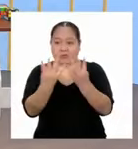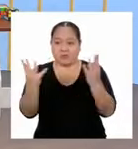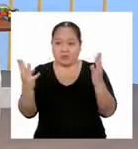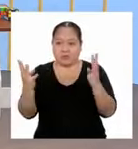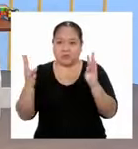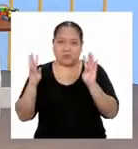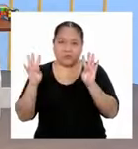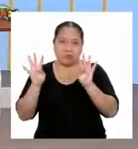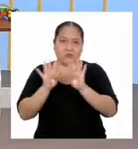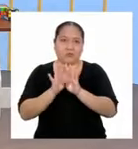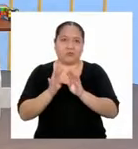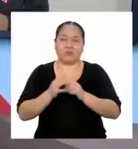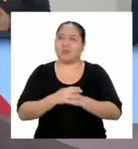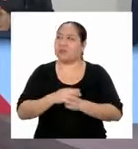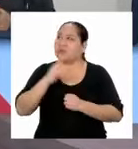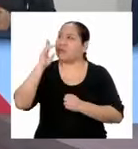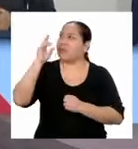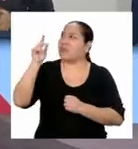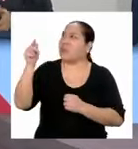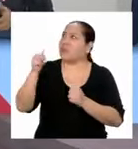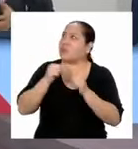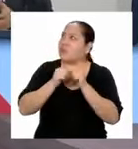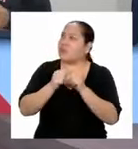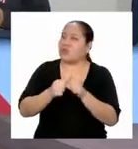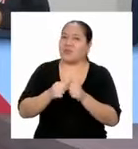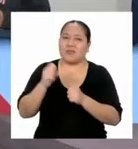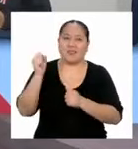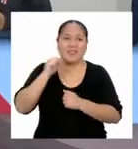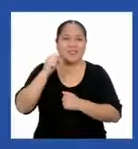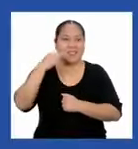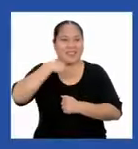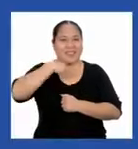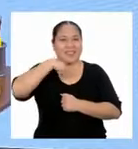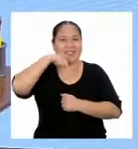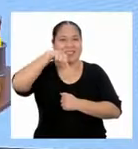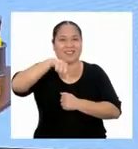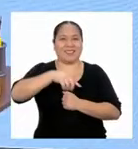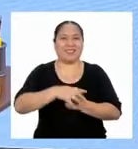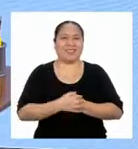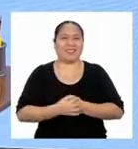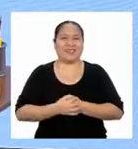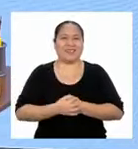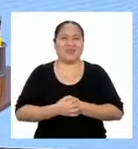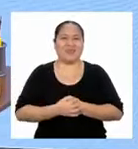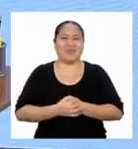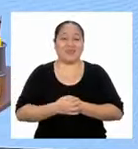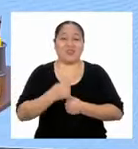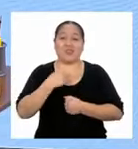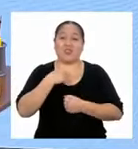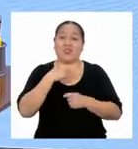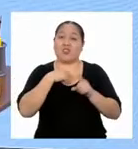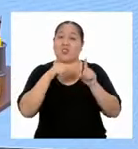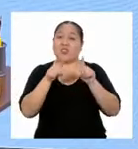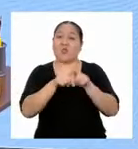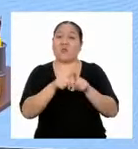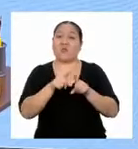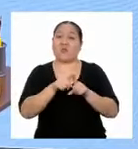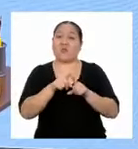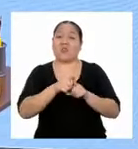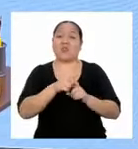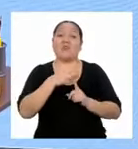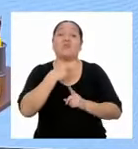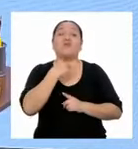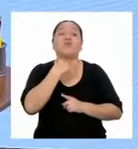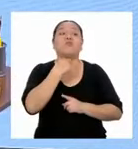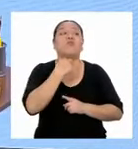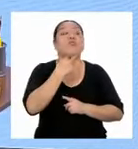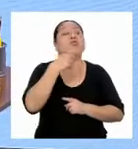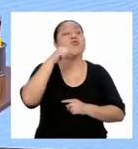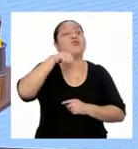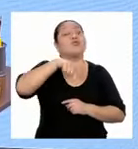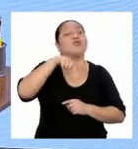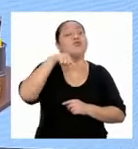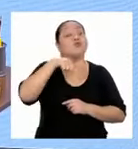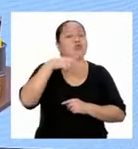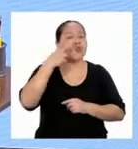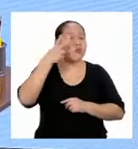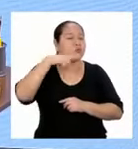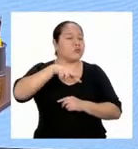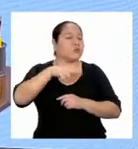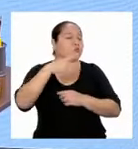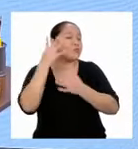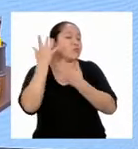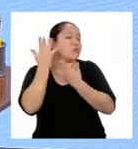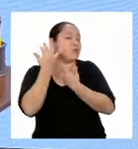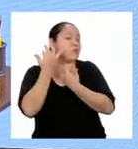Profesor, sigue ahí, ¿cierto? Sí, Jonathan, aquí estoy. Yo también sigo aquí, detective Jonathan, y te sigo